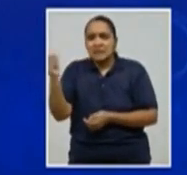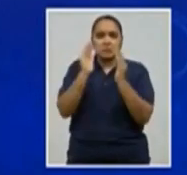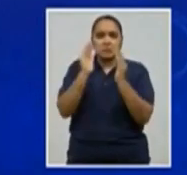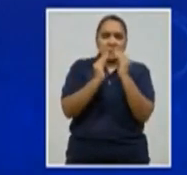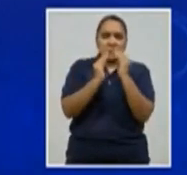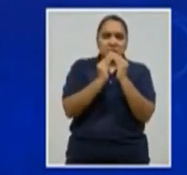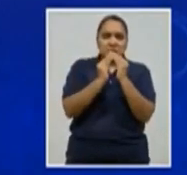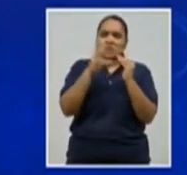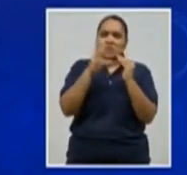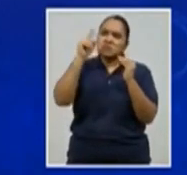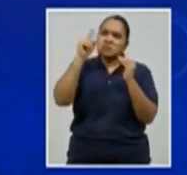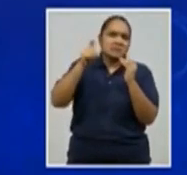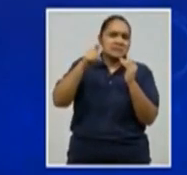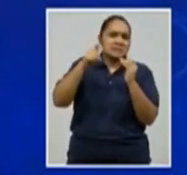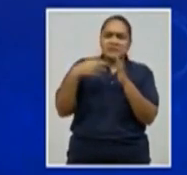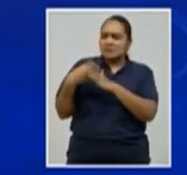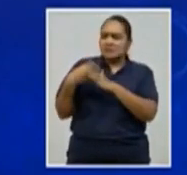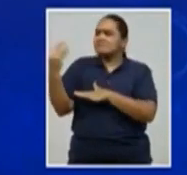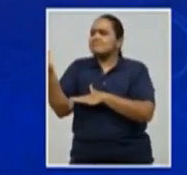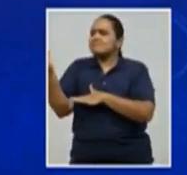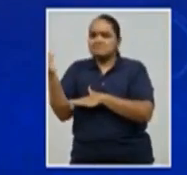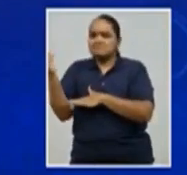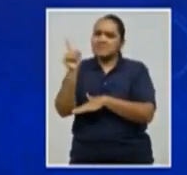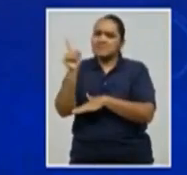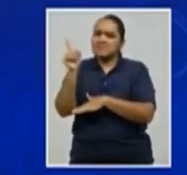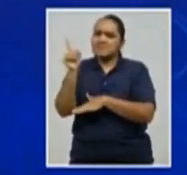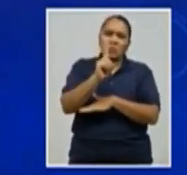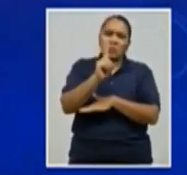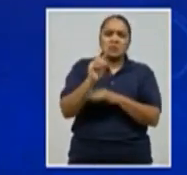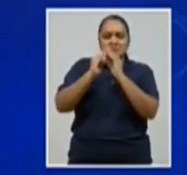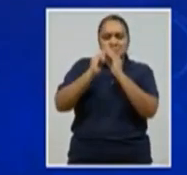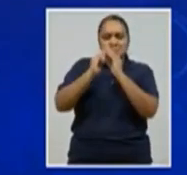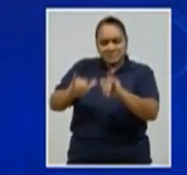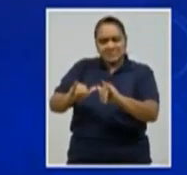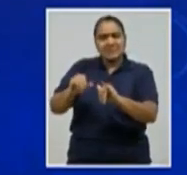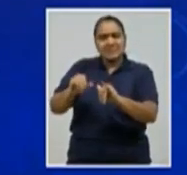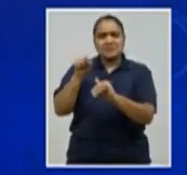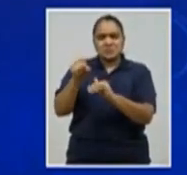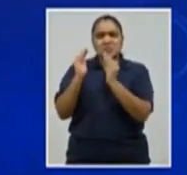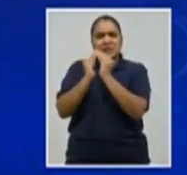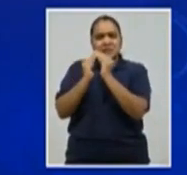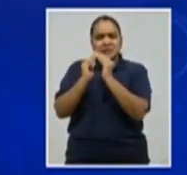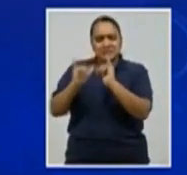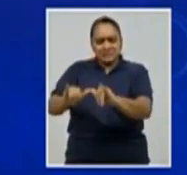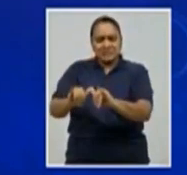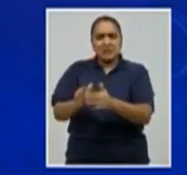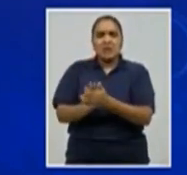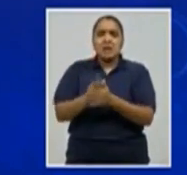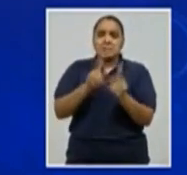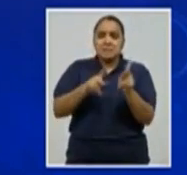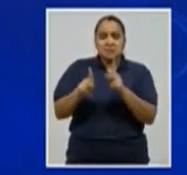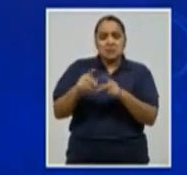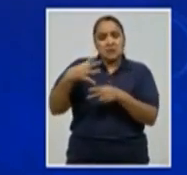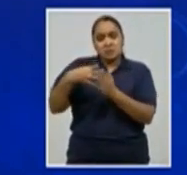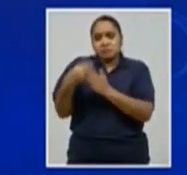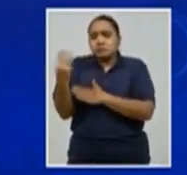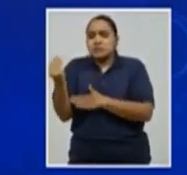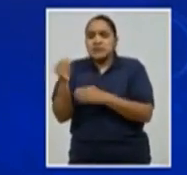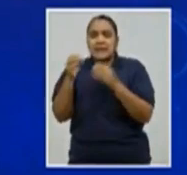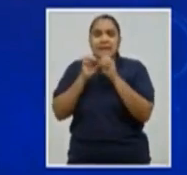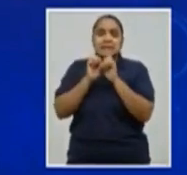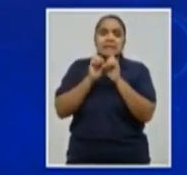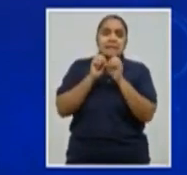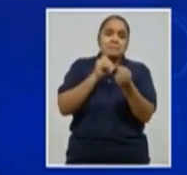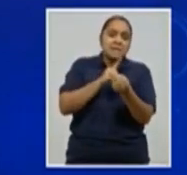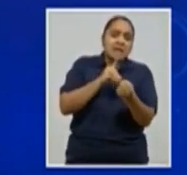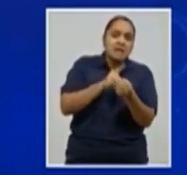no es realmente necesario. Sabemos que hay muchas personas que están saliendo porque realmente forman parte del sistema de salud,